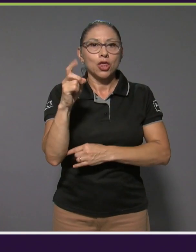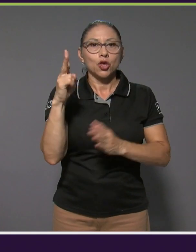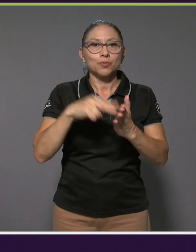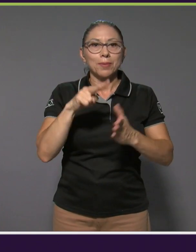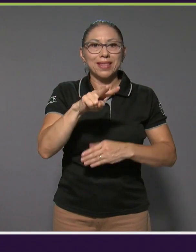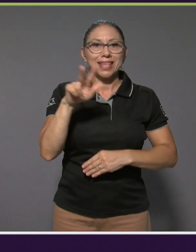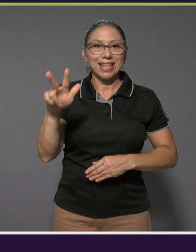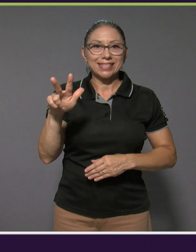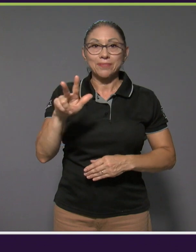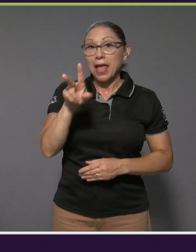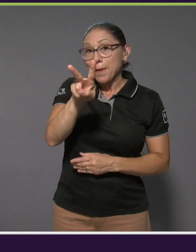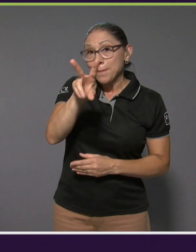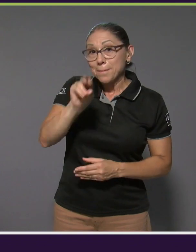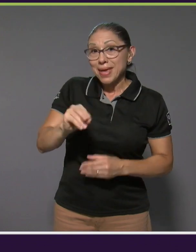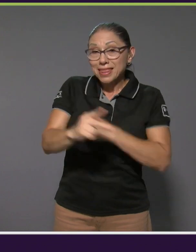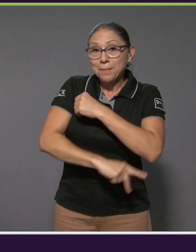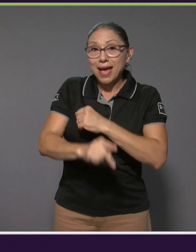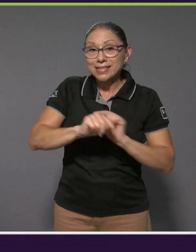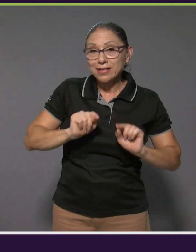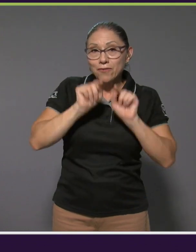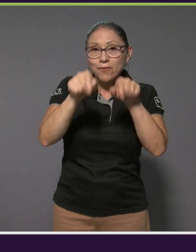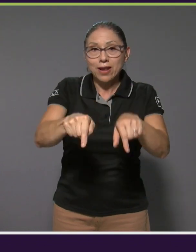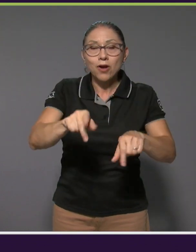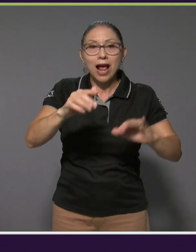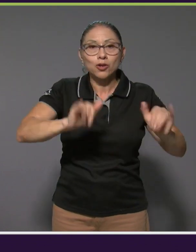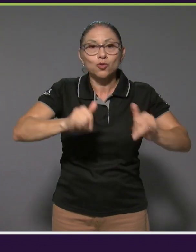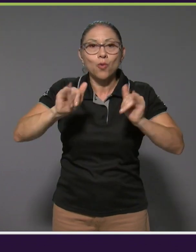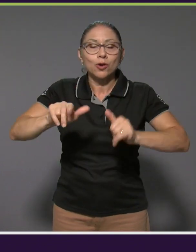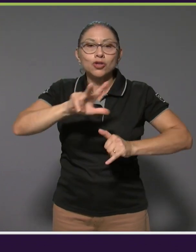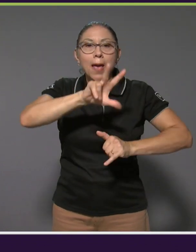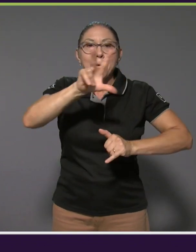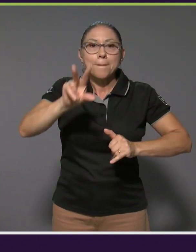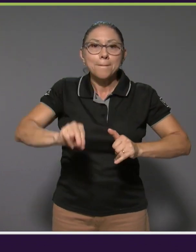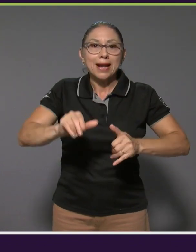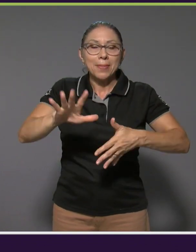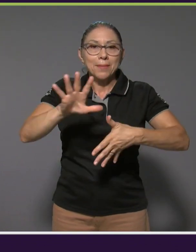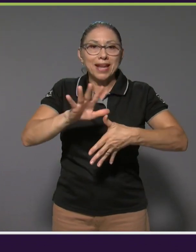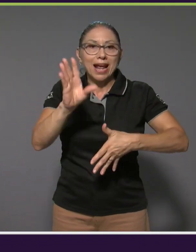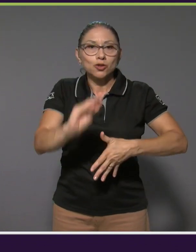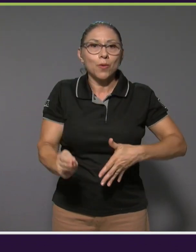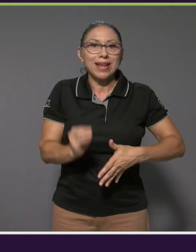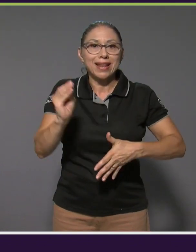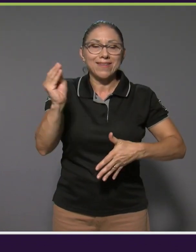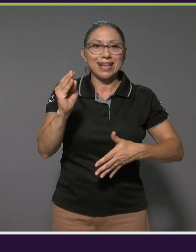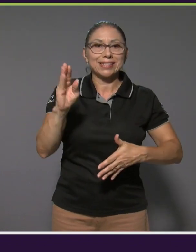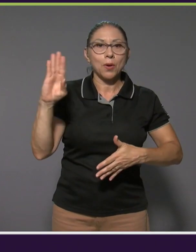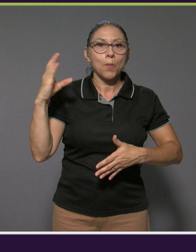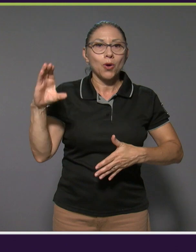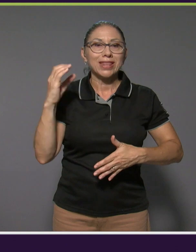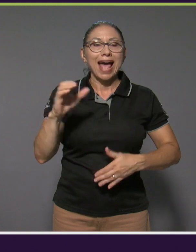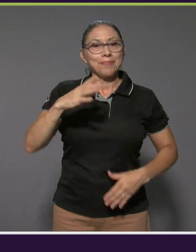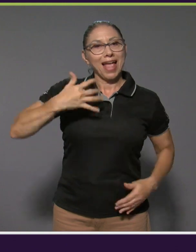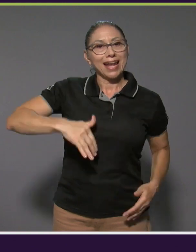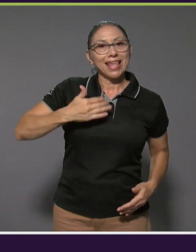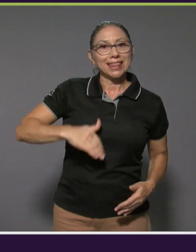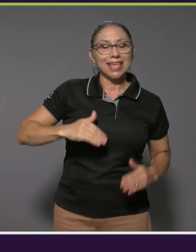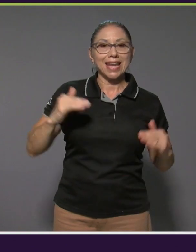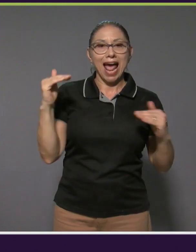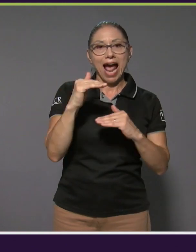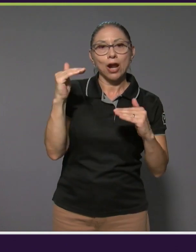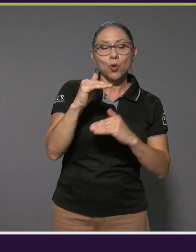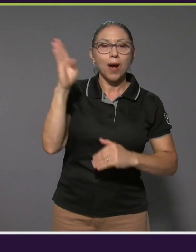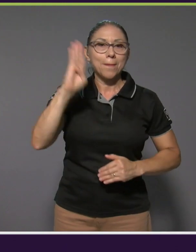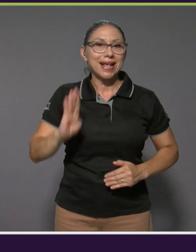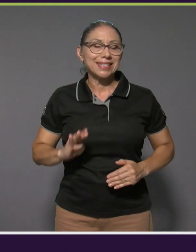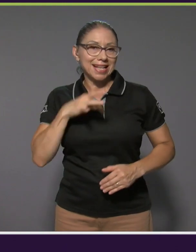20 países se dieron cita en los Juegos para Panamericanos Juveniles en Bogotá 2023. Se trata de Argentina, Aruba, Brasil,